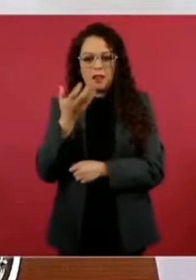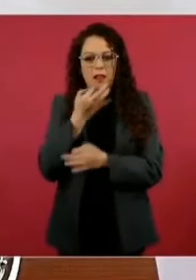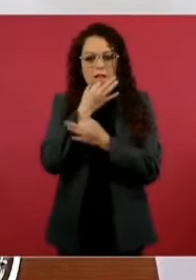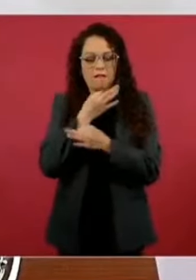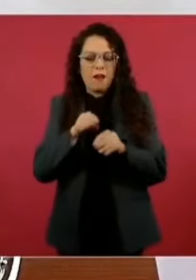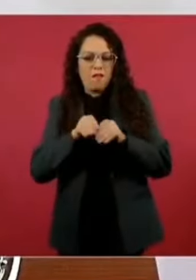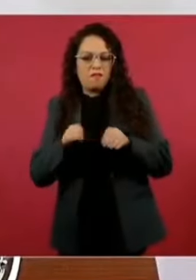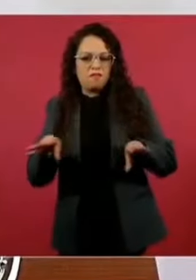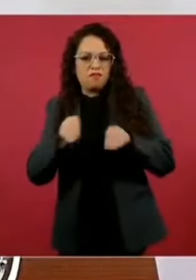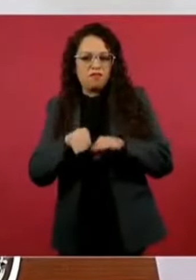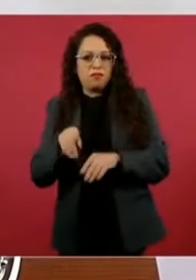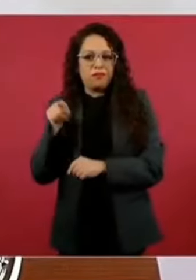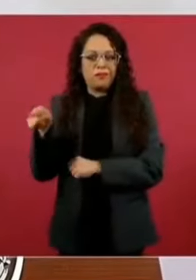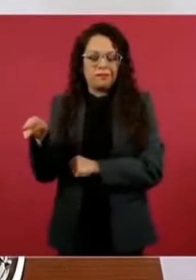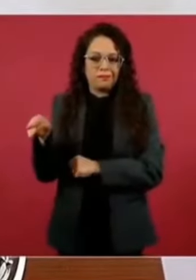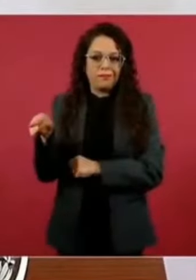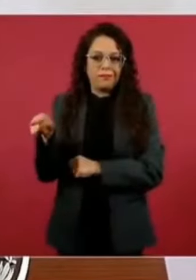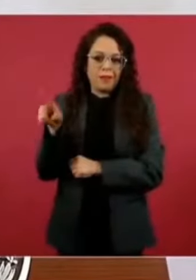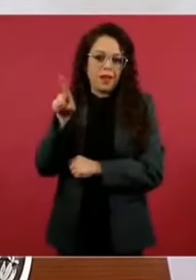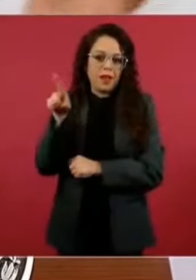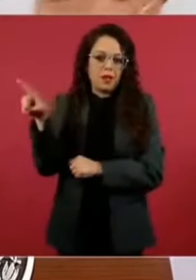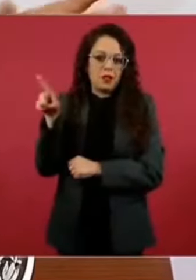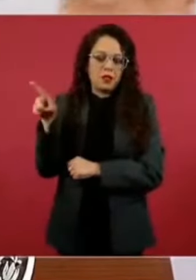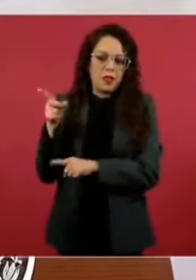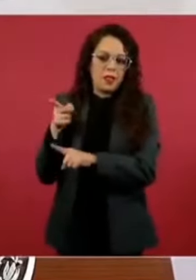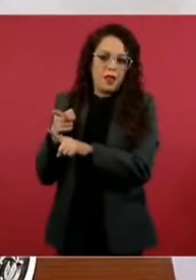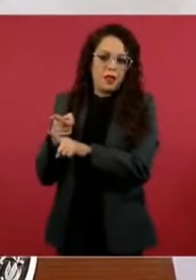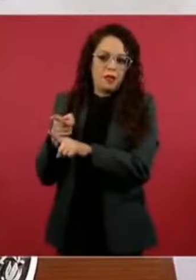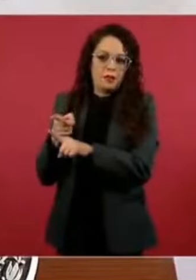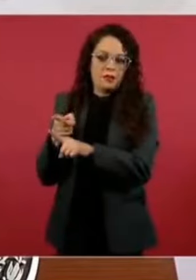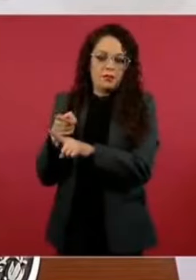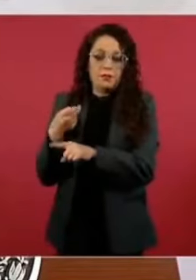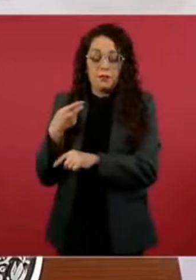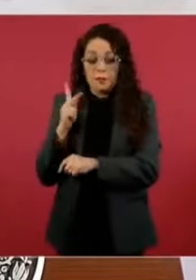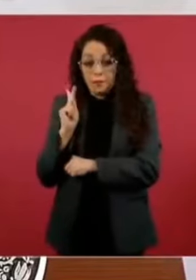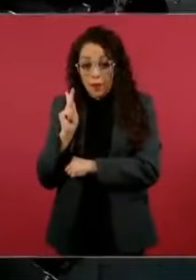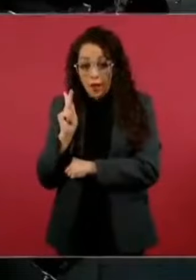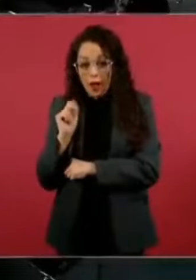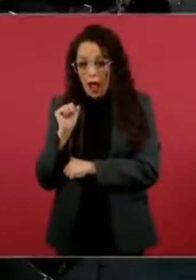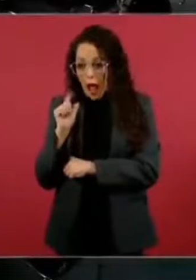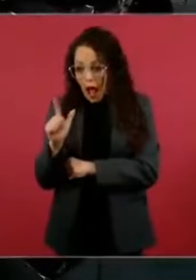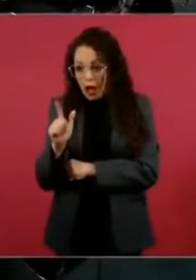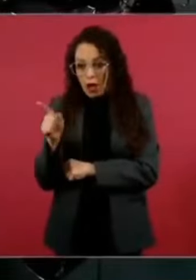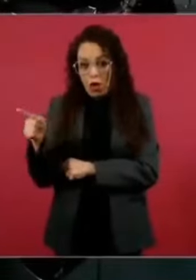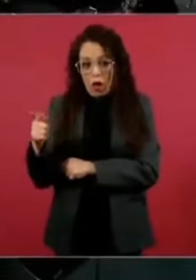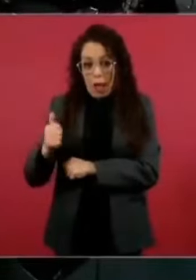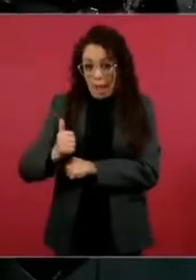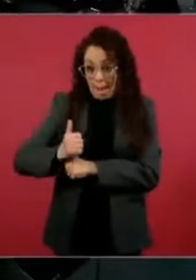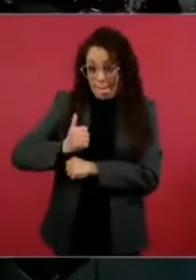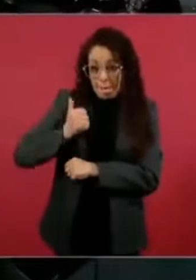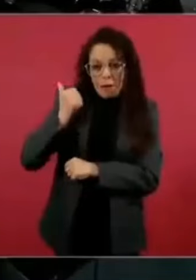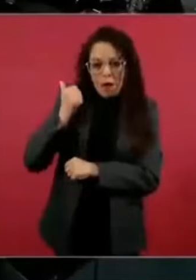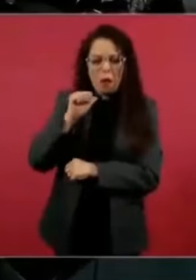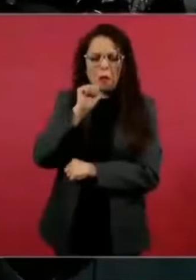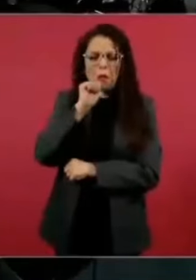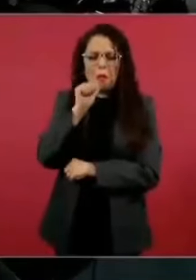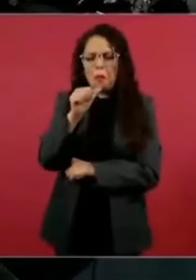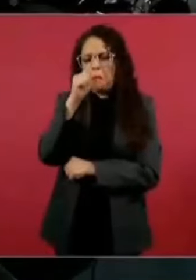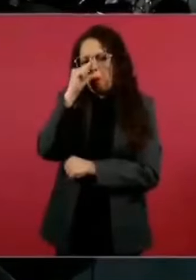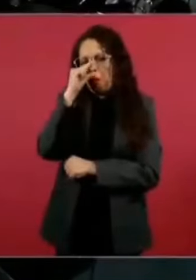utilizaron, que resultó fallida, entonces,